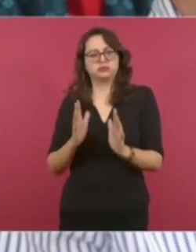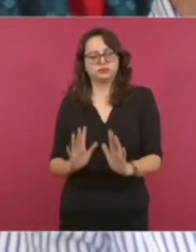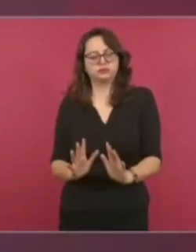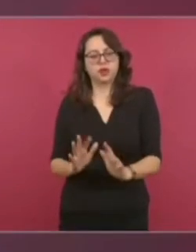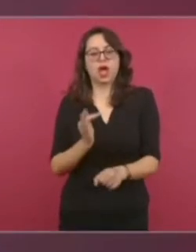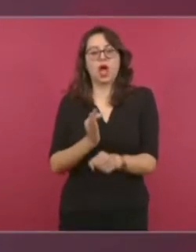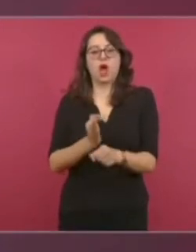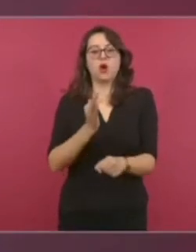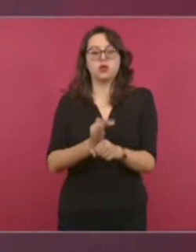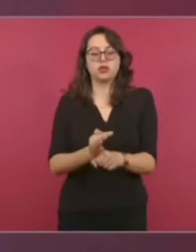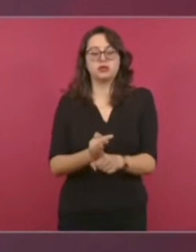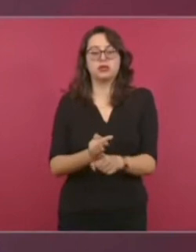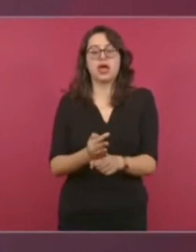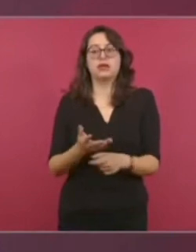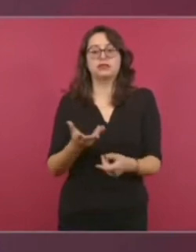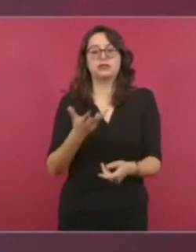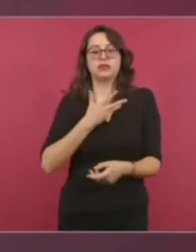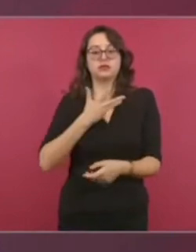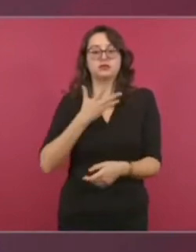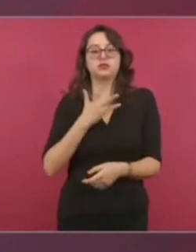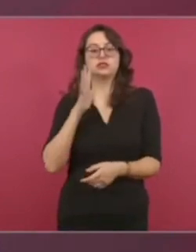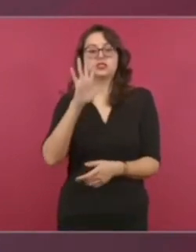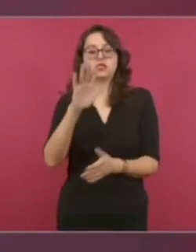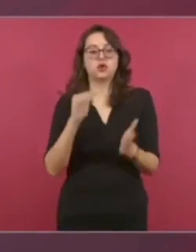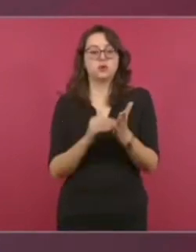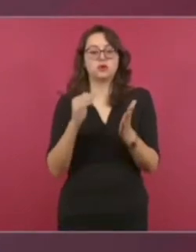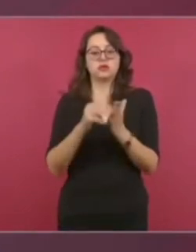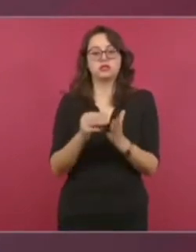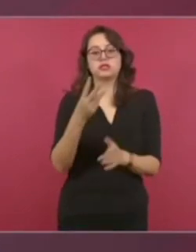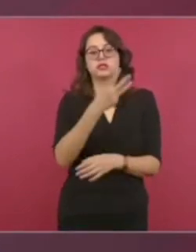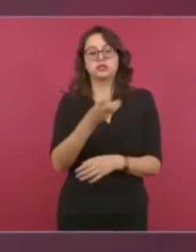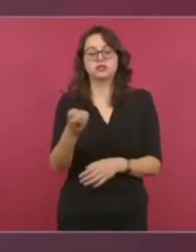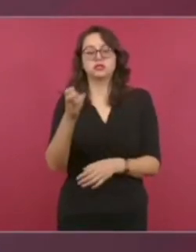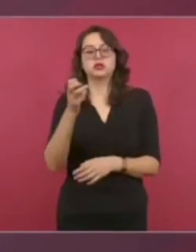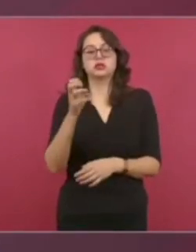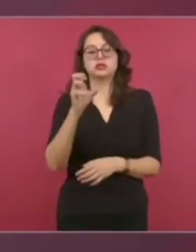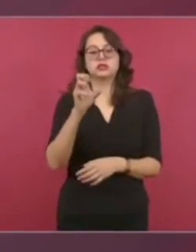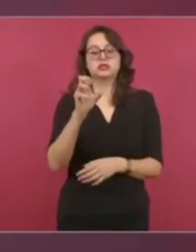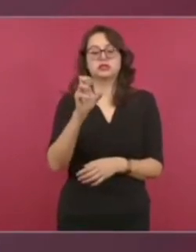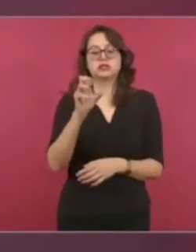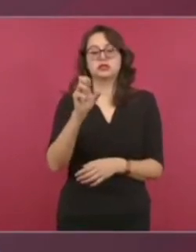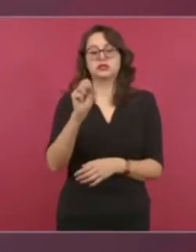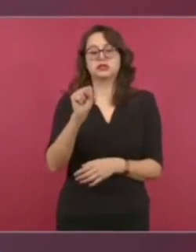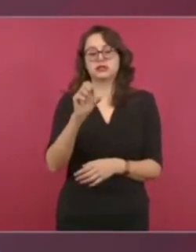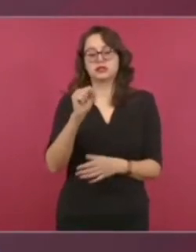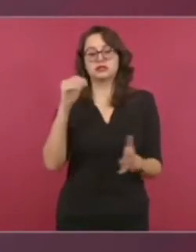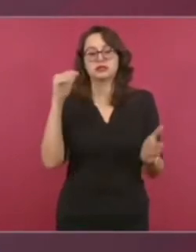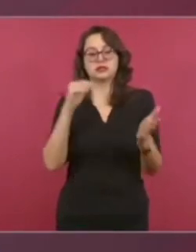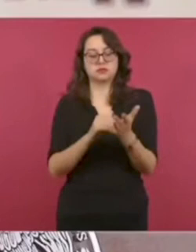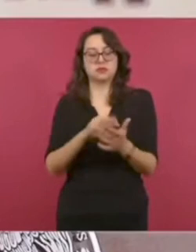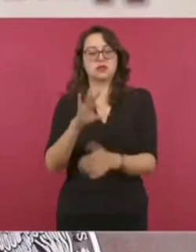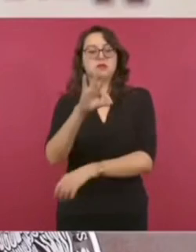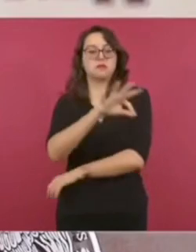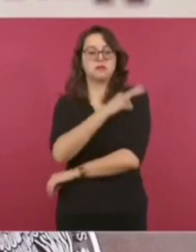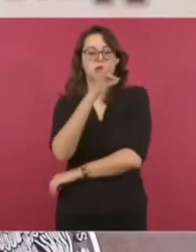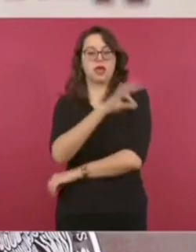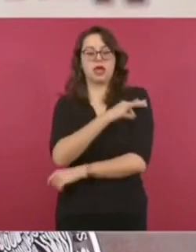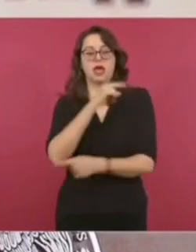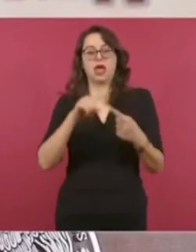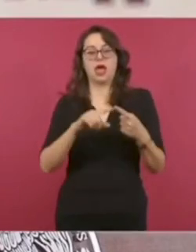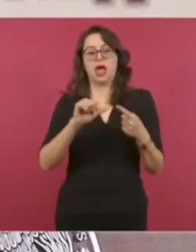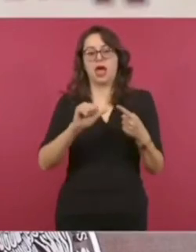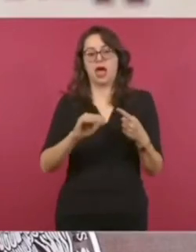disponibilidad de 5 millones 386 mil 200 dosis de vacuna Abdala